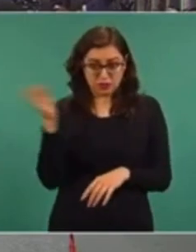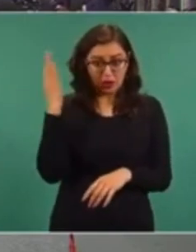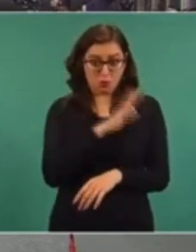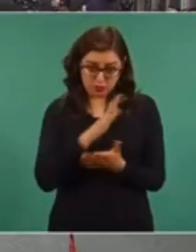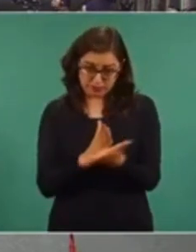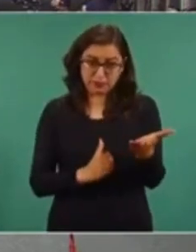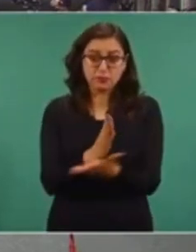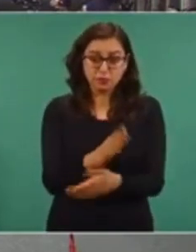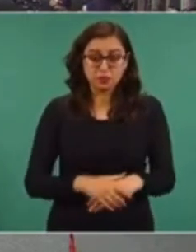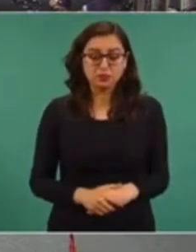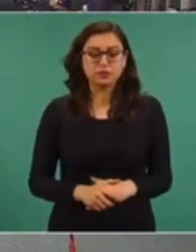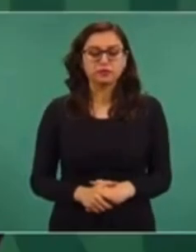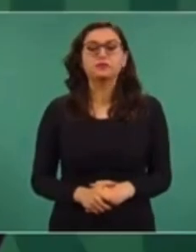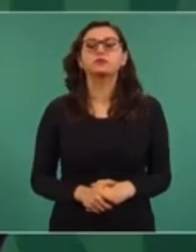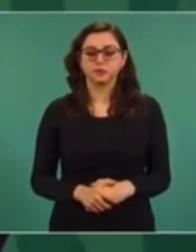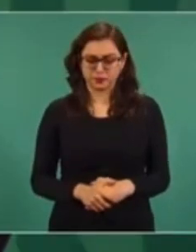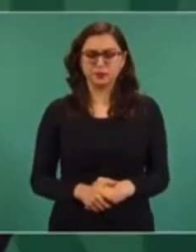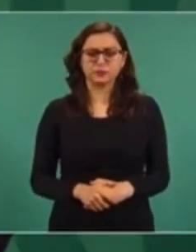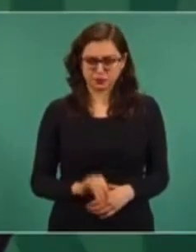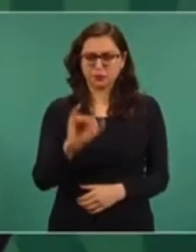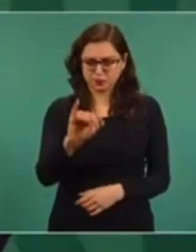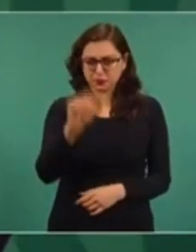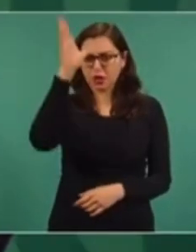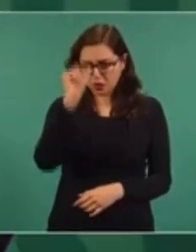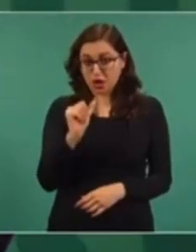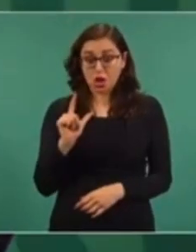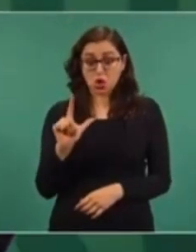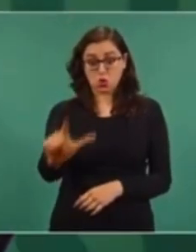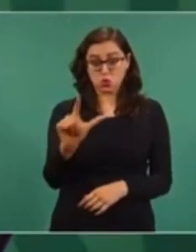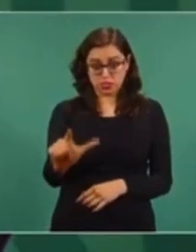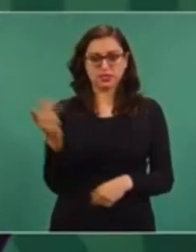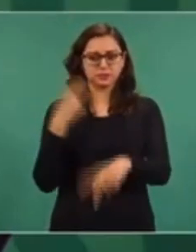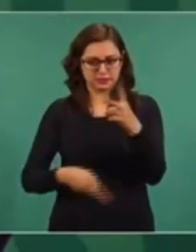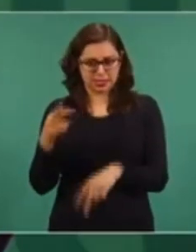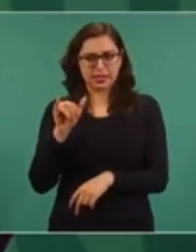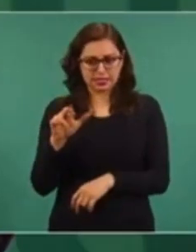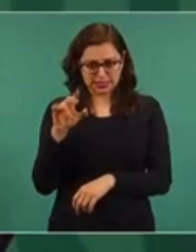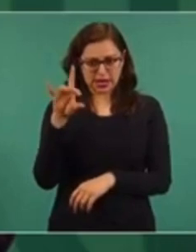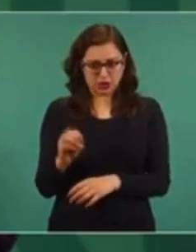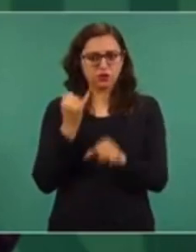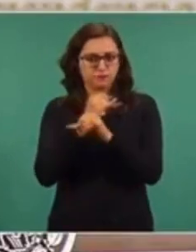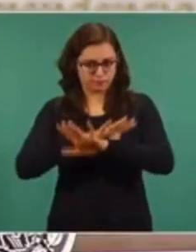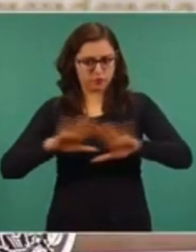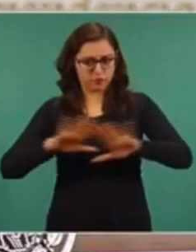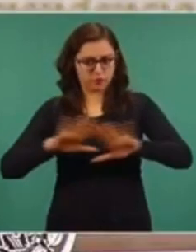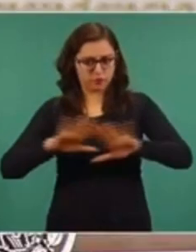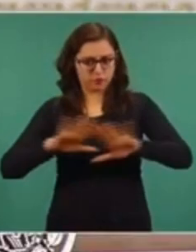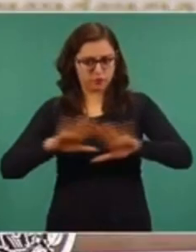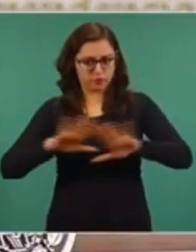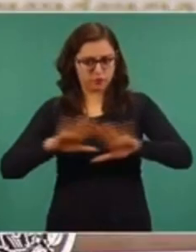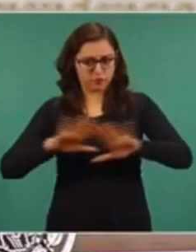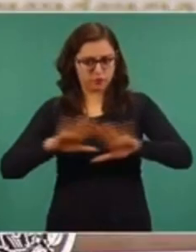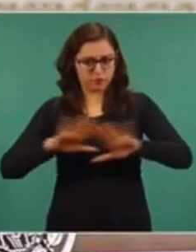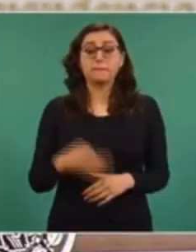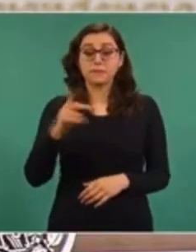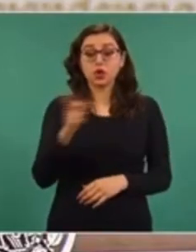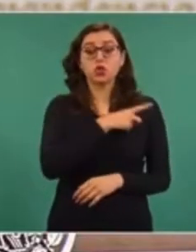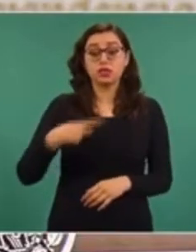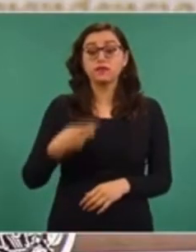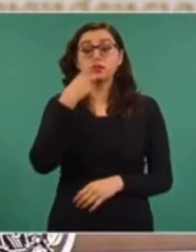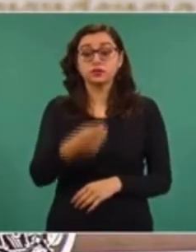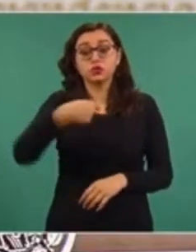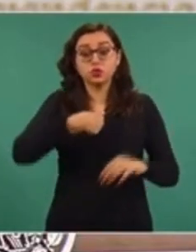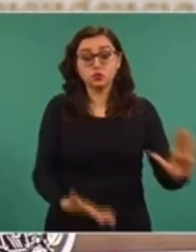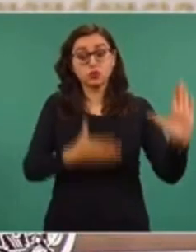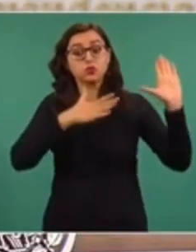Vamos a intervenir y el lunes Ricardo Sheffield va a informar sobre esto. Decirles que hay un compromiso, y los